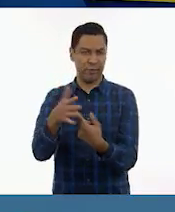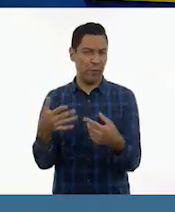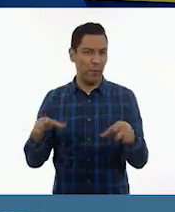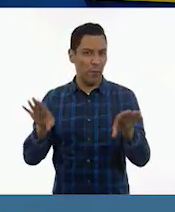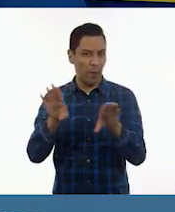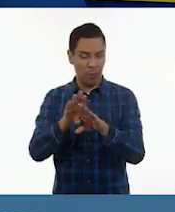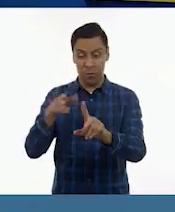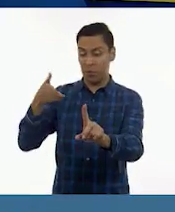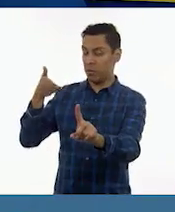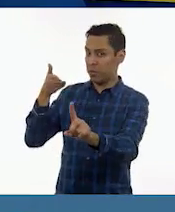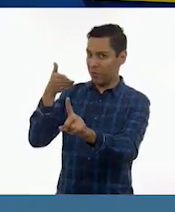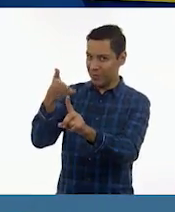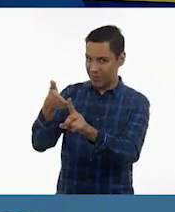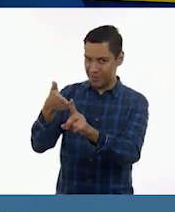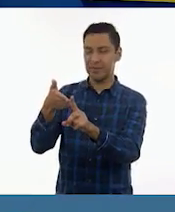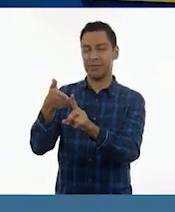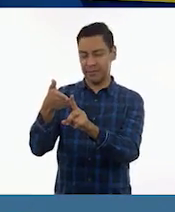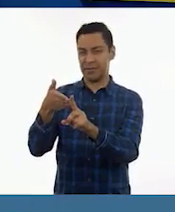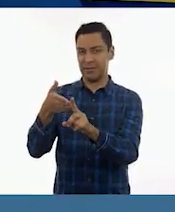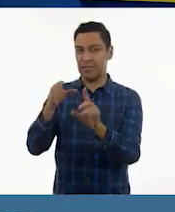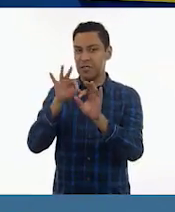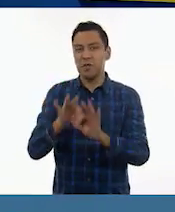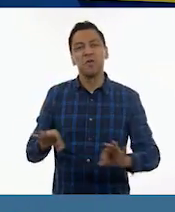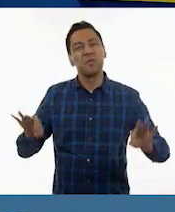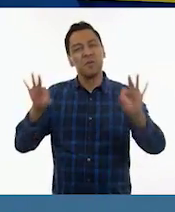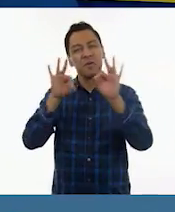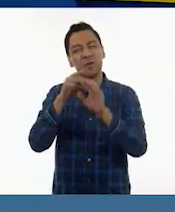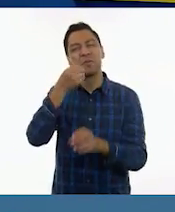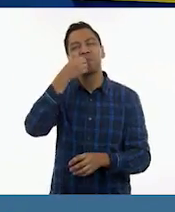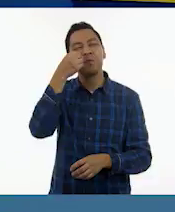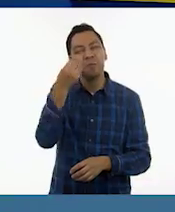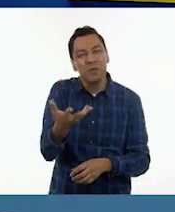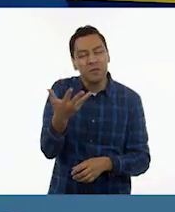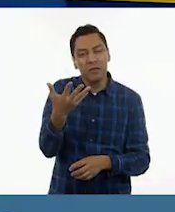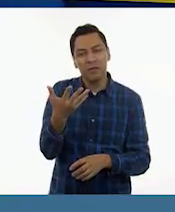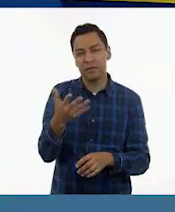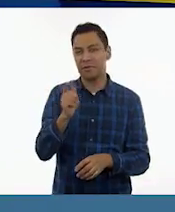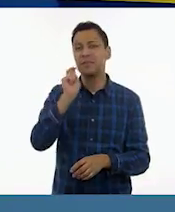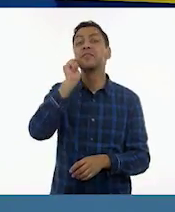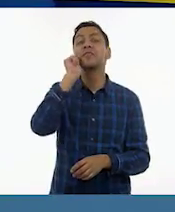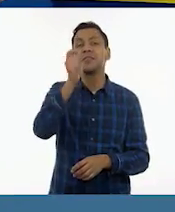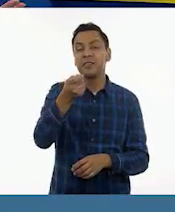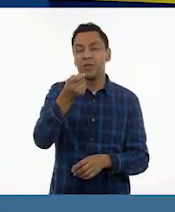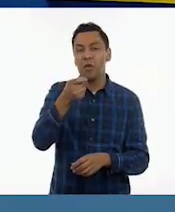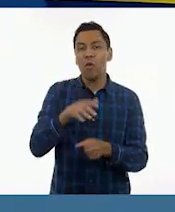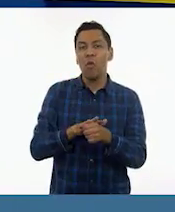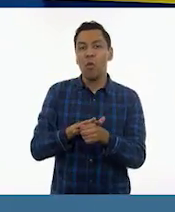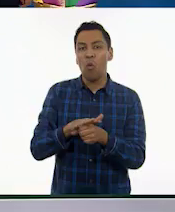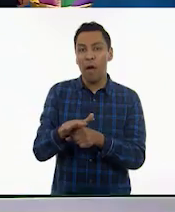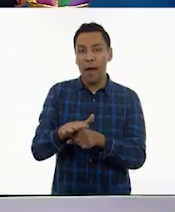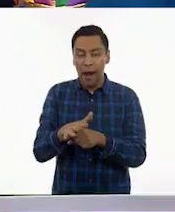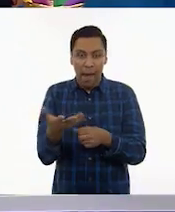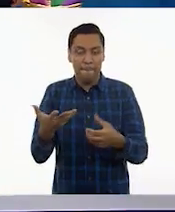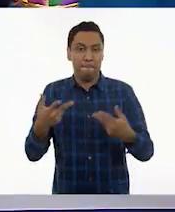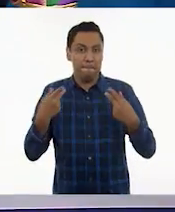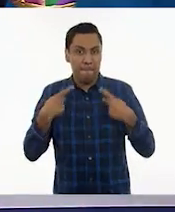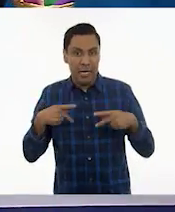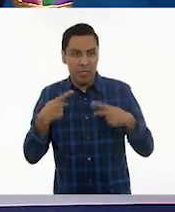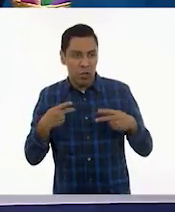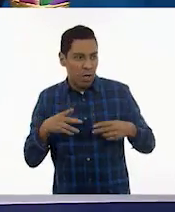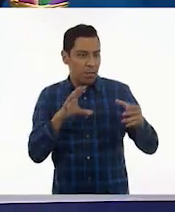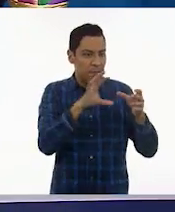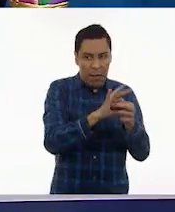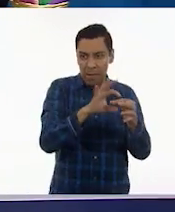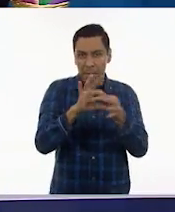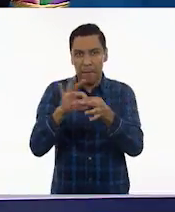un énfasis muy, muy, muy, muy bonito porque ¿qué crees? Trata sobre el trabajo colaborativo. Ay, perfecto. Y